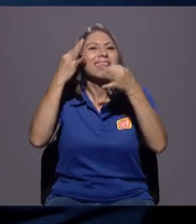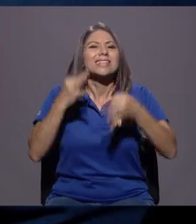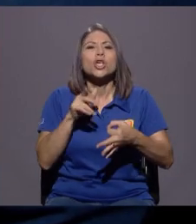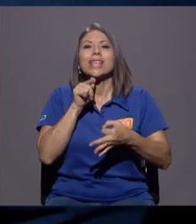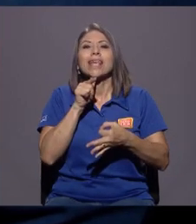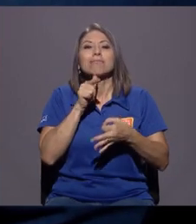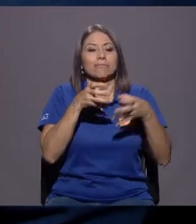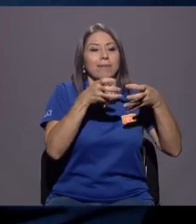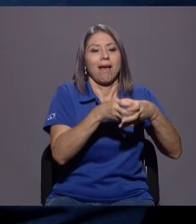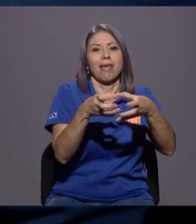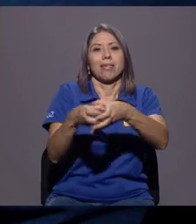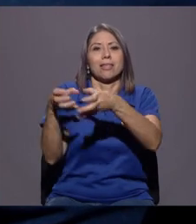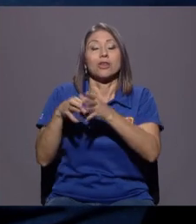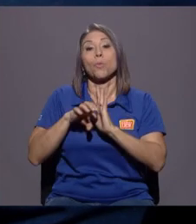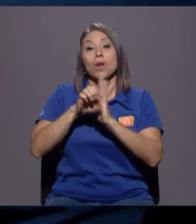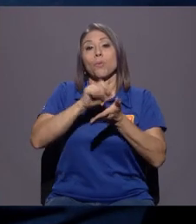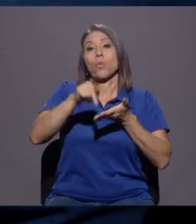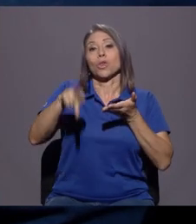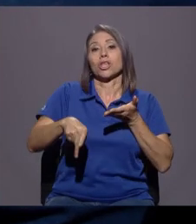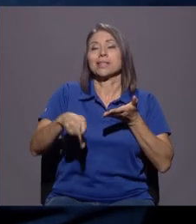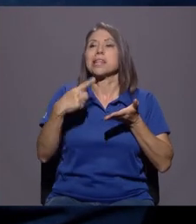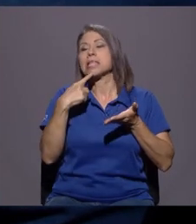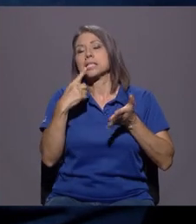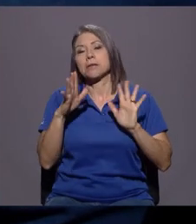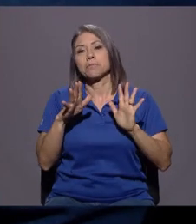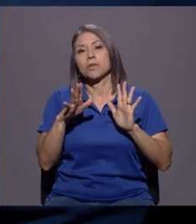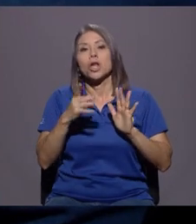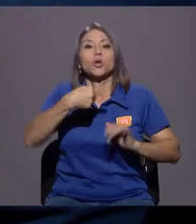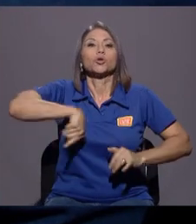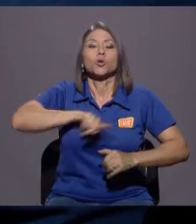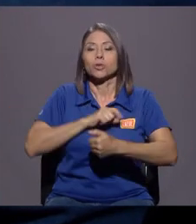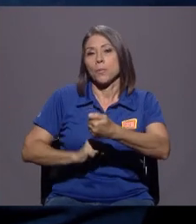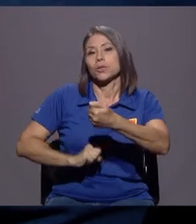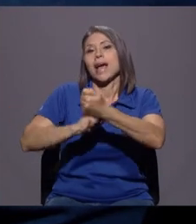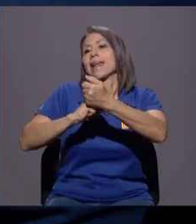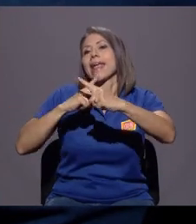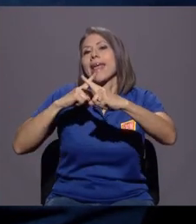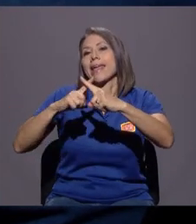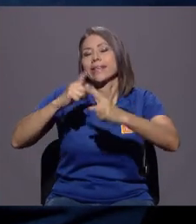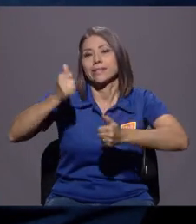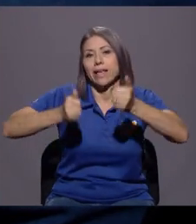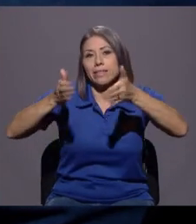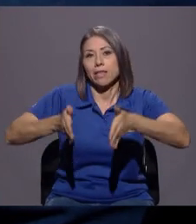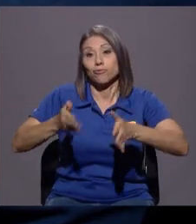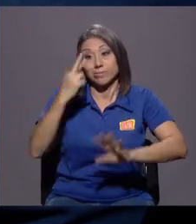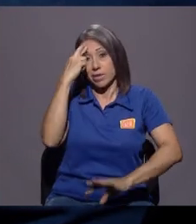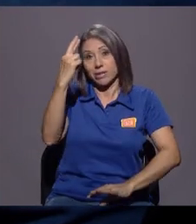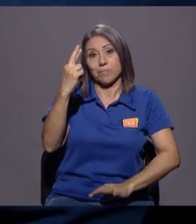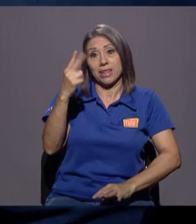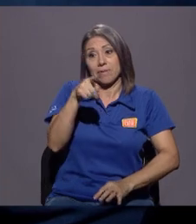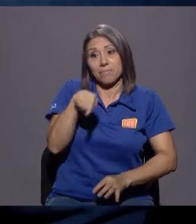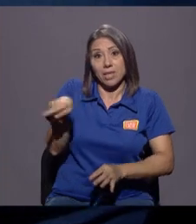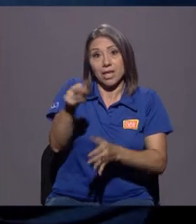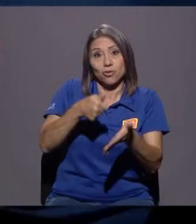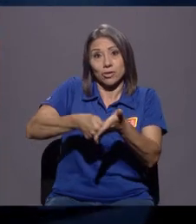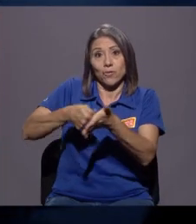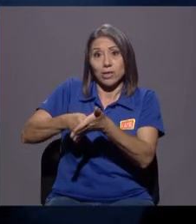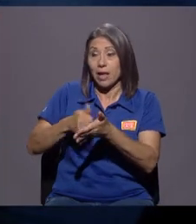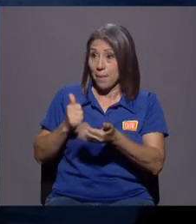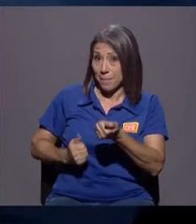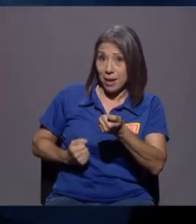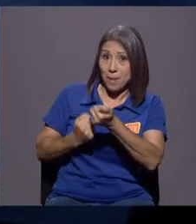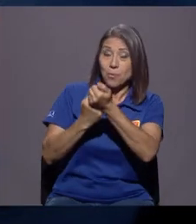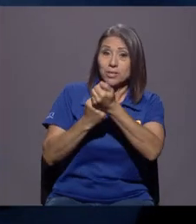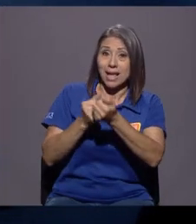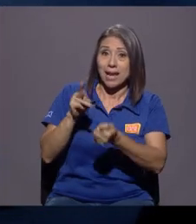Entonces, Montesdioca, por ejemplo, puede decir, bueno, nosotros vamos a irnos con tal. Y ahí se respeta. Si ellos se votan entre ellos... ¿Van a apoyar a Marcelo? Lo